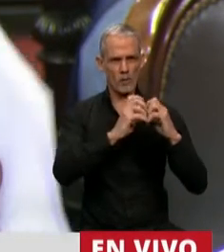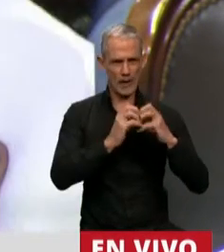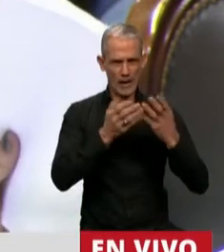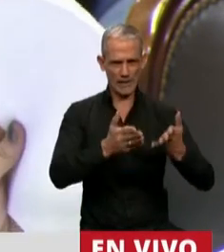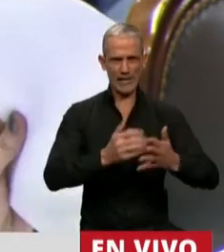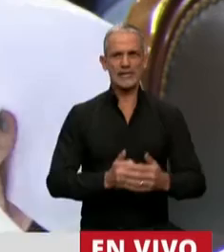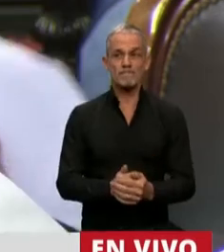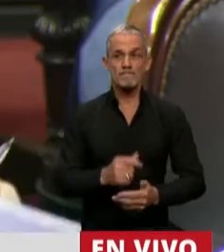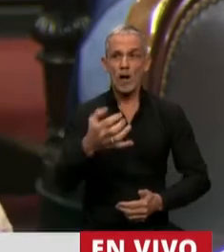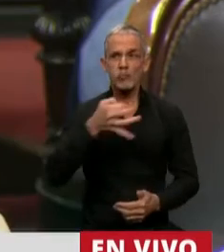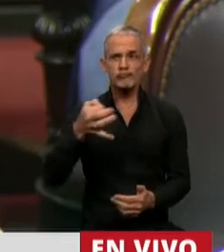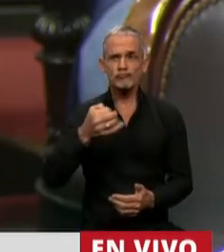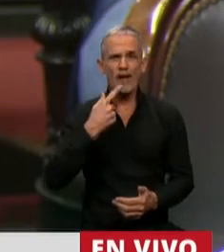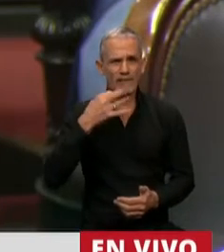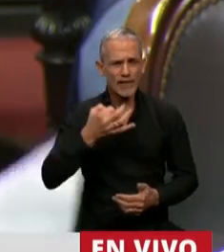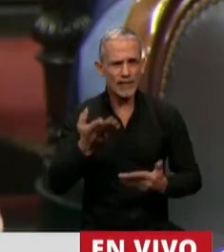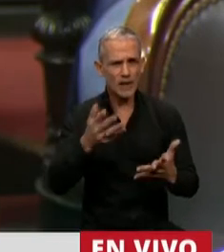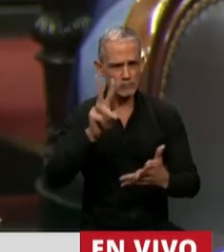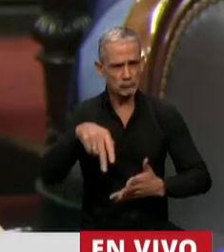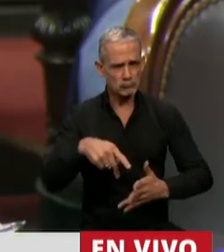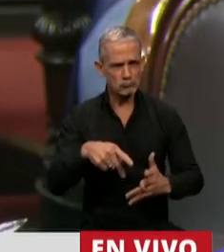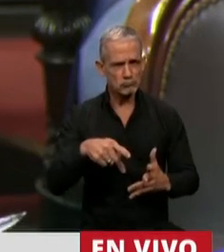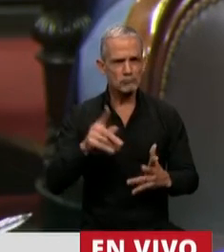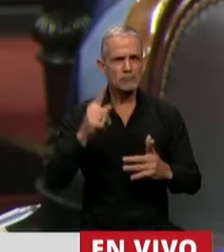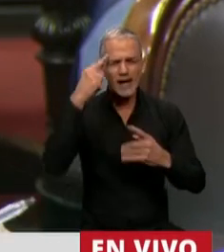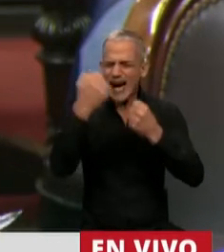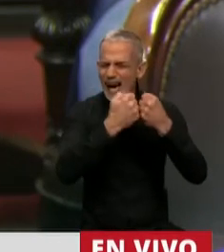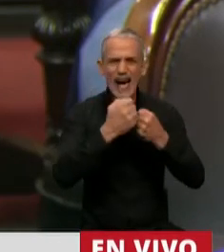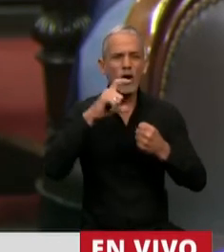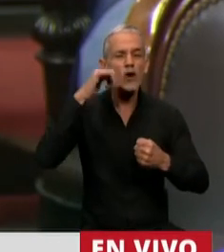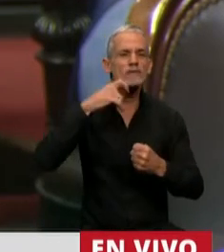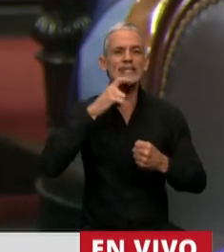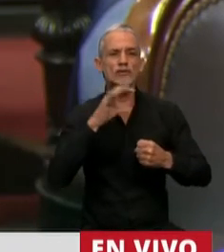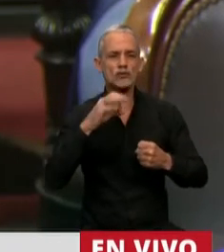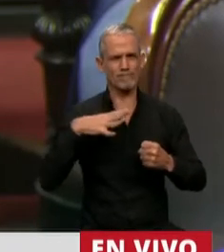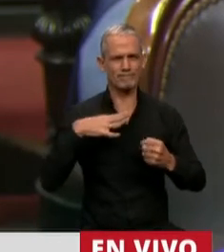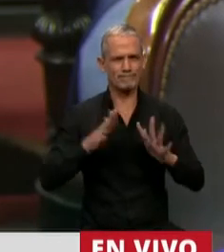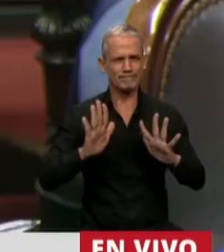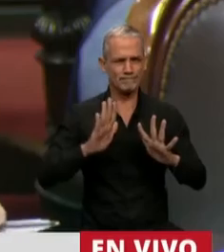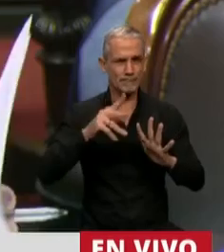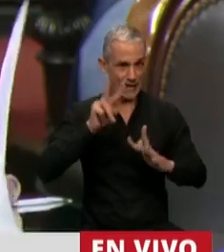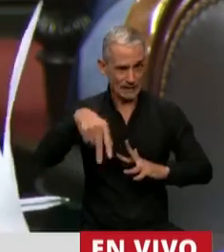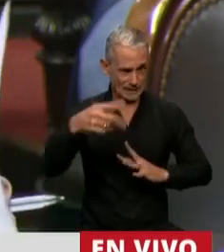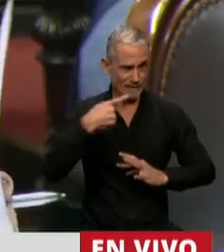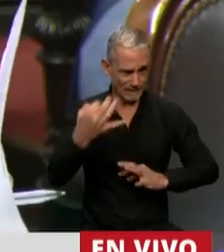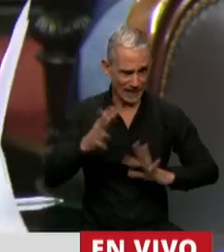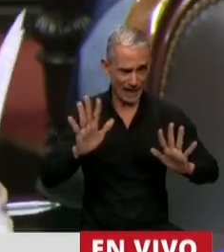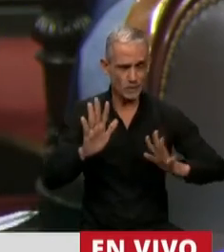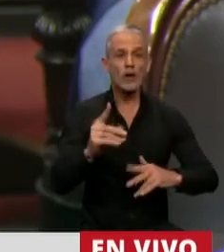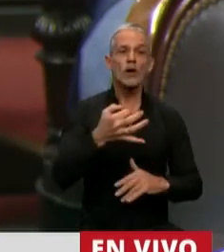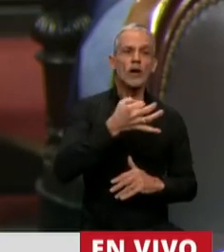Es cierto que no tiene consenso. Ahora, también es cierto